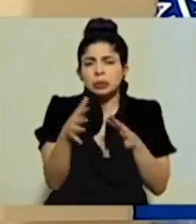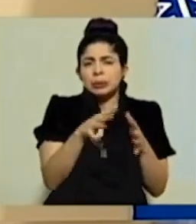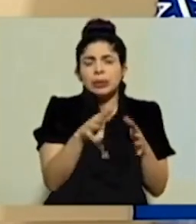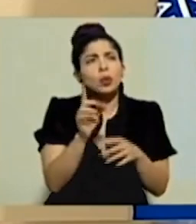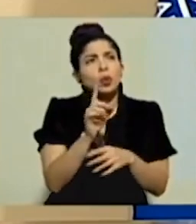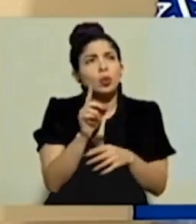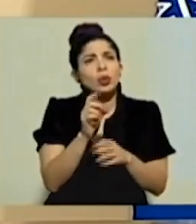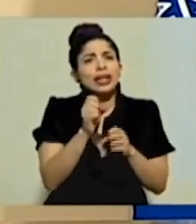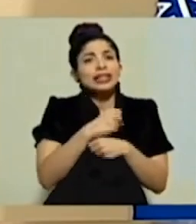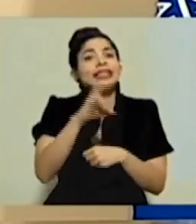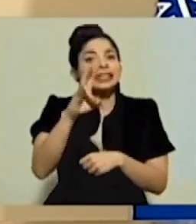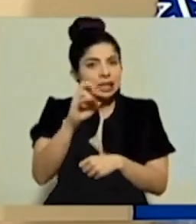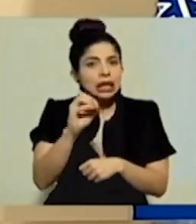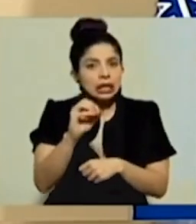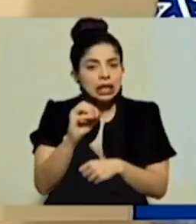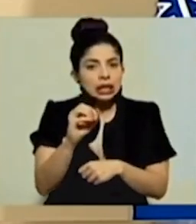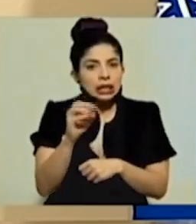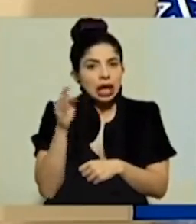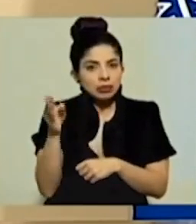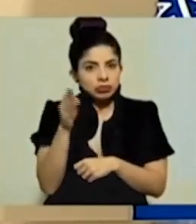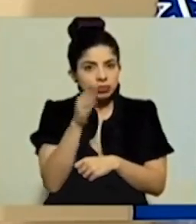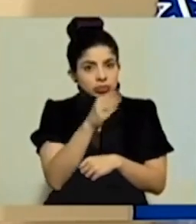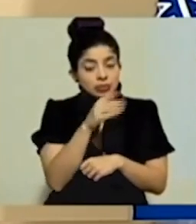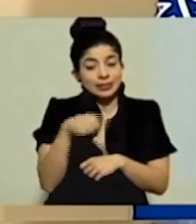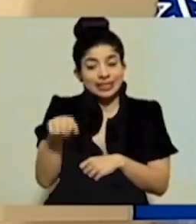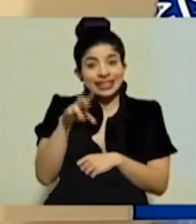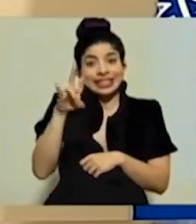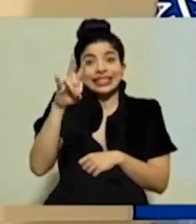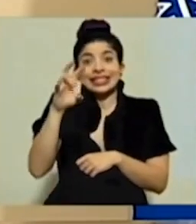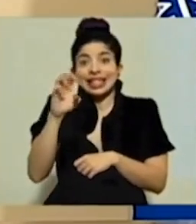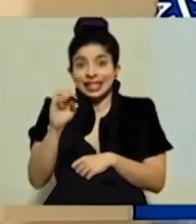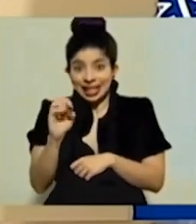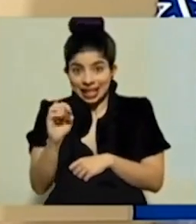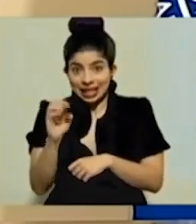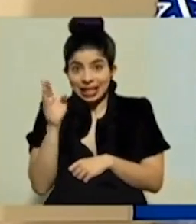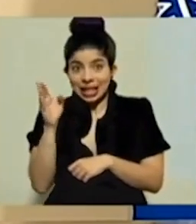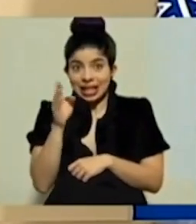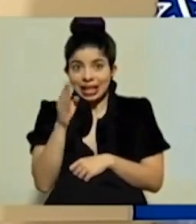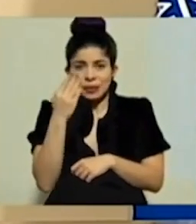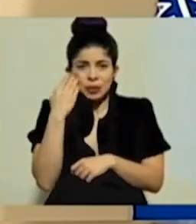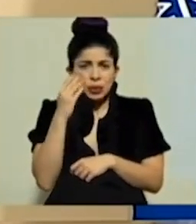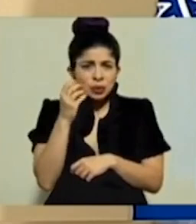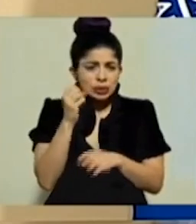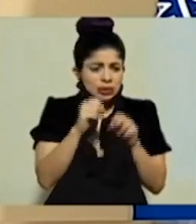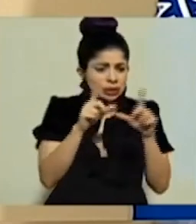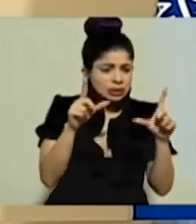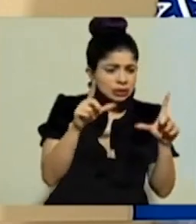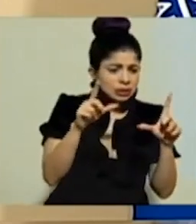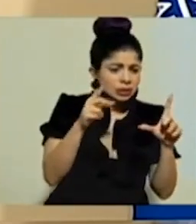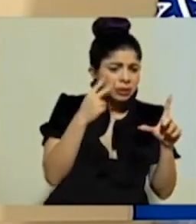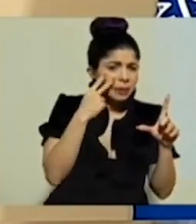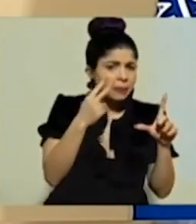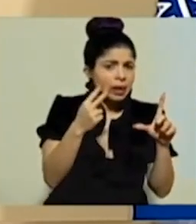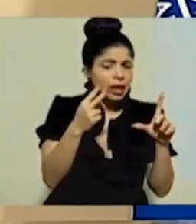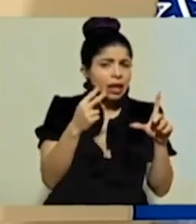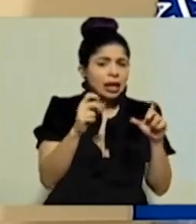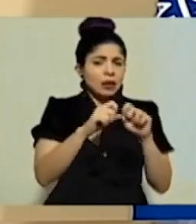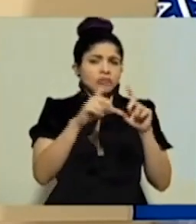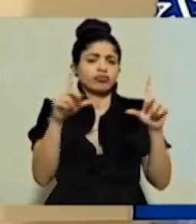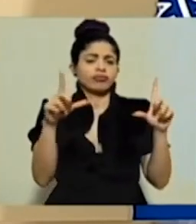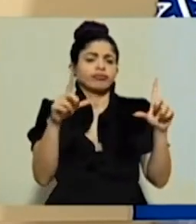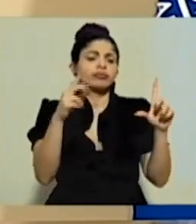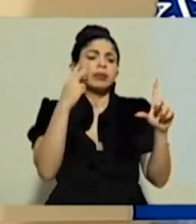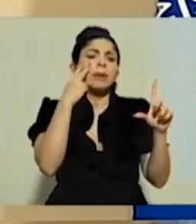no, realizamos 70 inspecciones, de las cuales entonces, no sé si está el gráfico ya, donde se ven